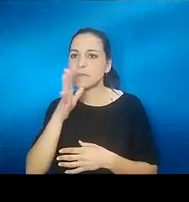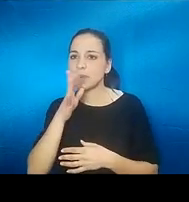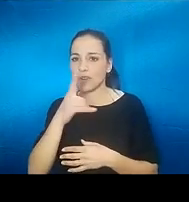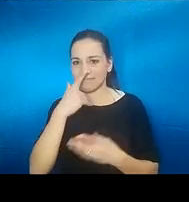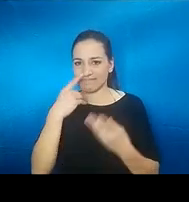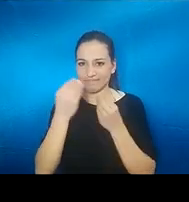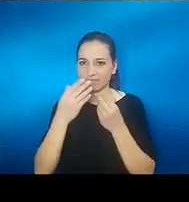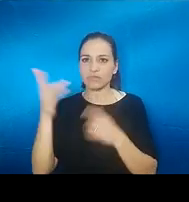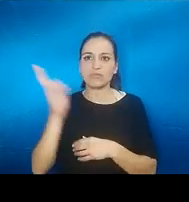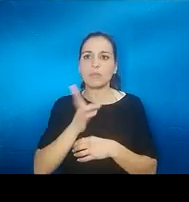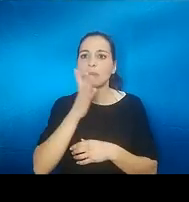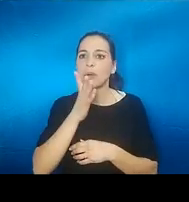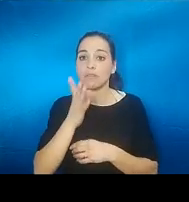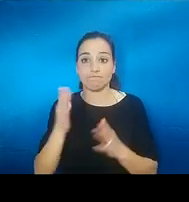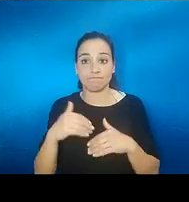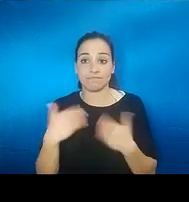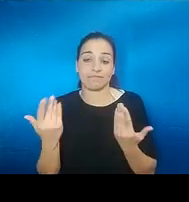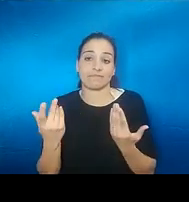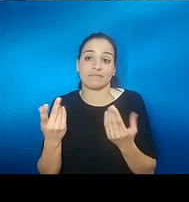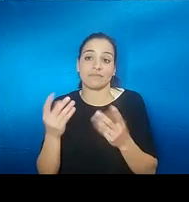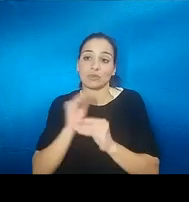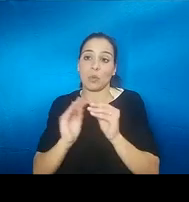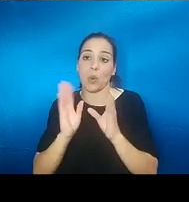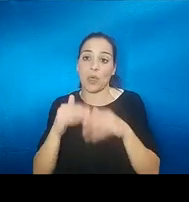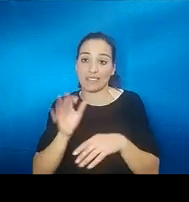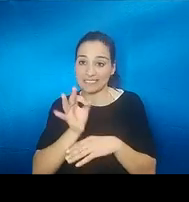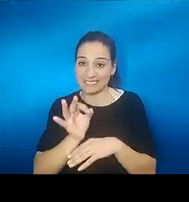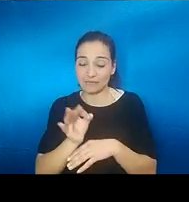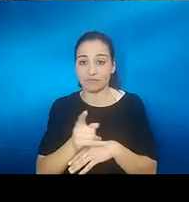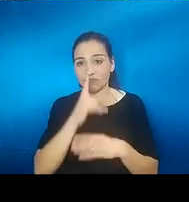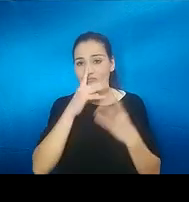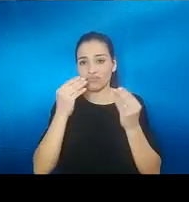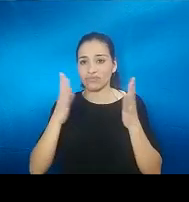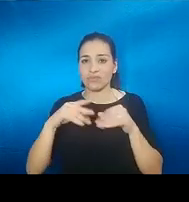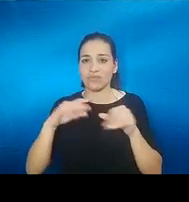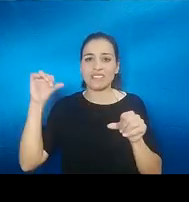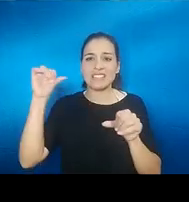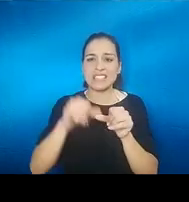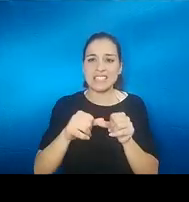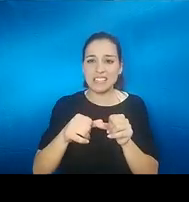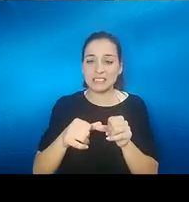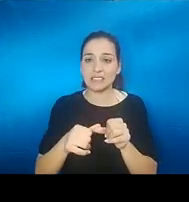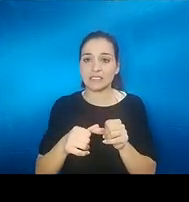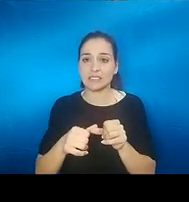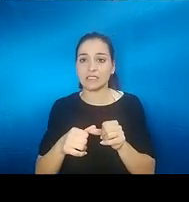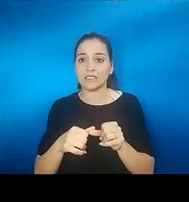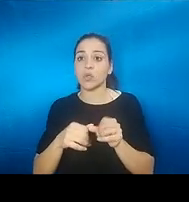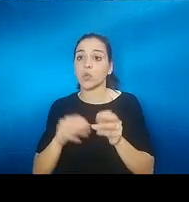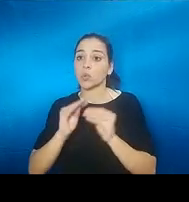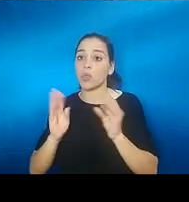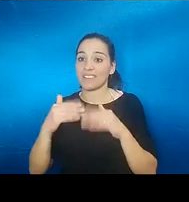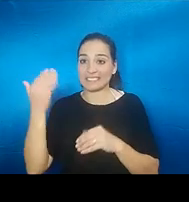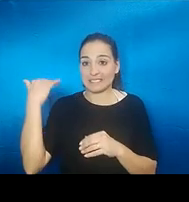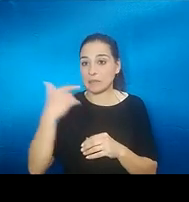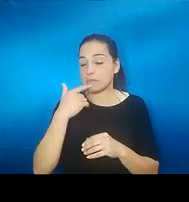aquí también te han dicho que no tiene solución ¿cuánto tiempo lleva sin olfato? nadie me ha dicho que no tuviera solución en su momento